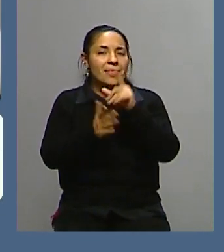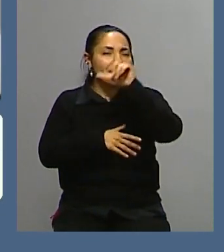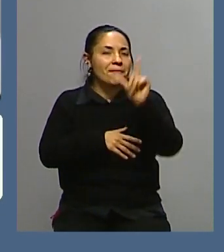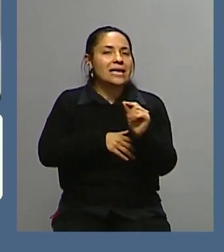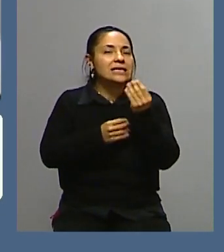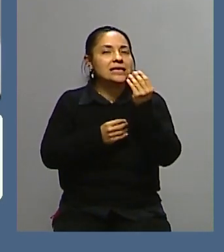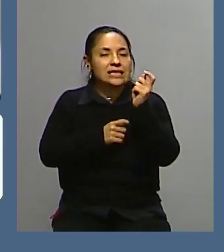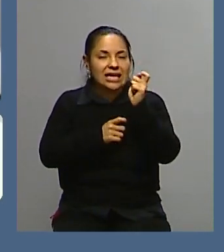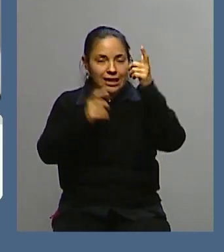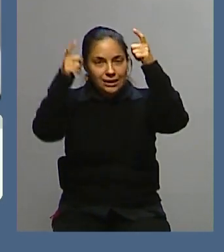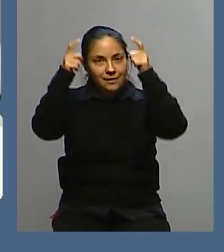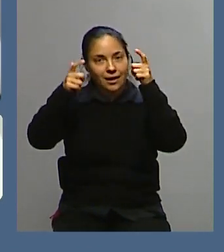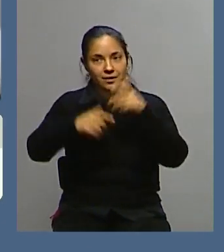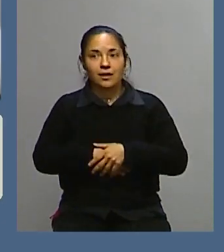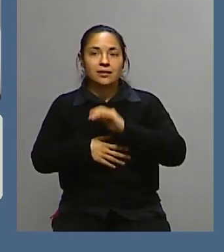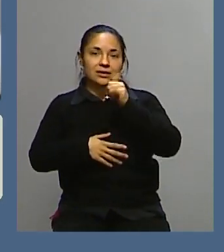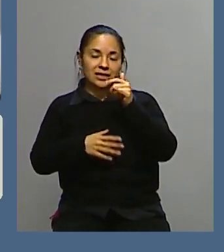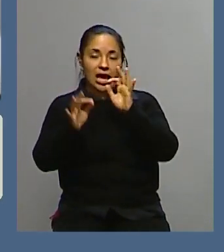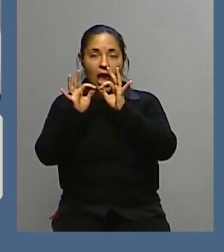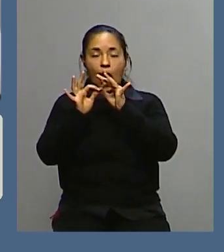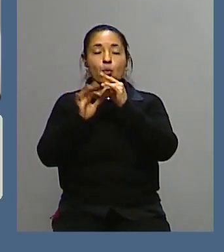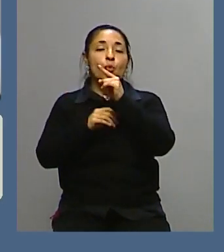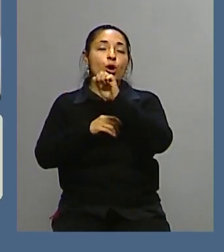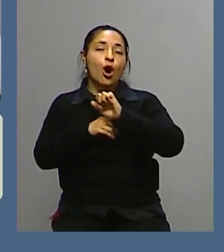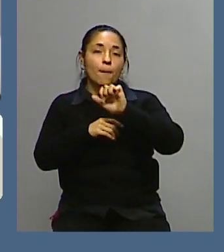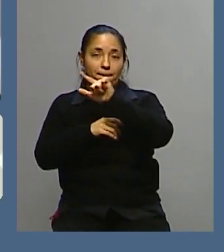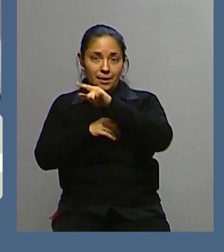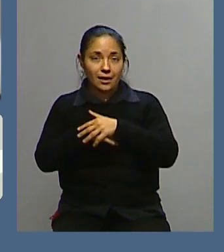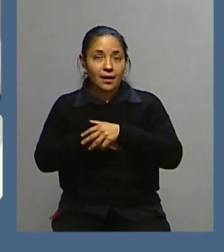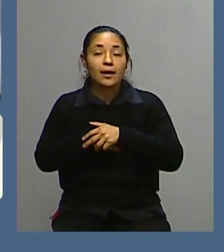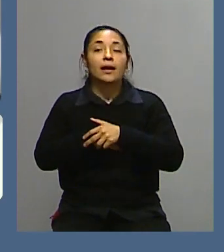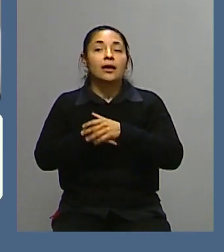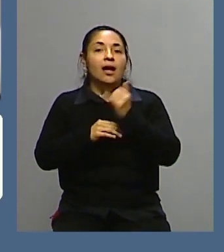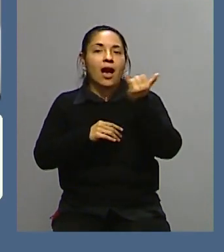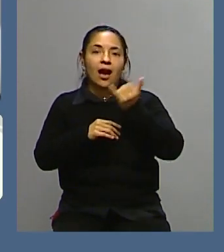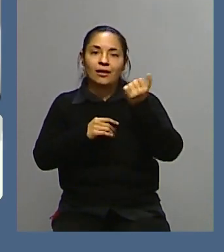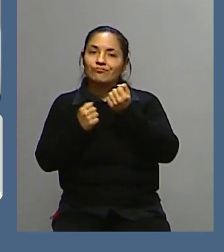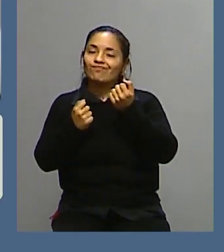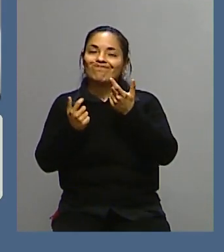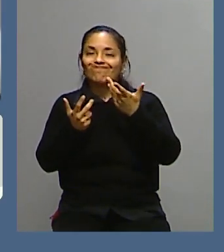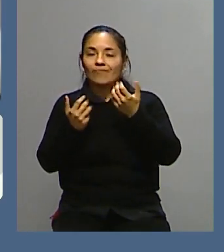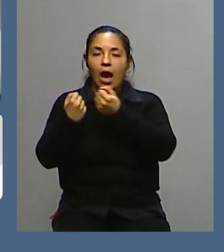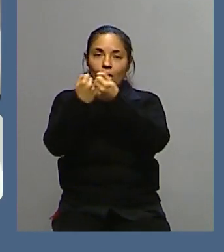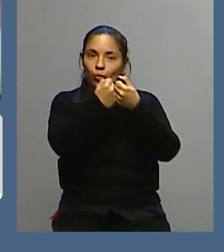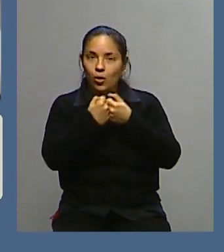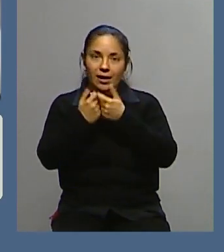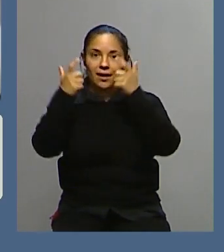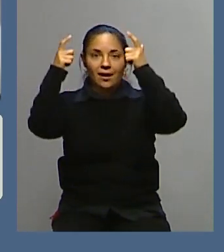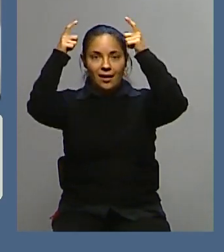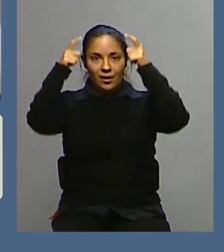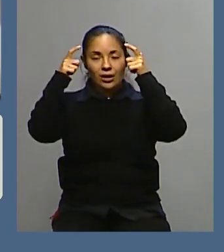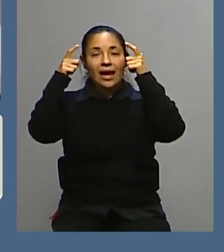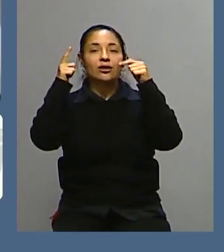Seguramente, pero me parece que en Europa occidental hay cierta coincidencia en esto, son monarquías que se están ayornando.